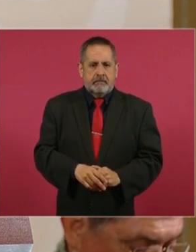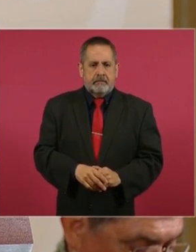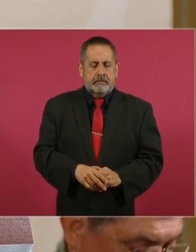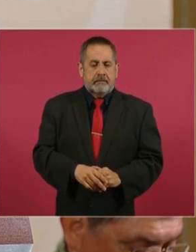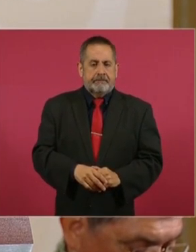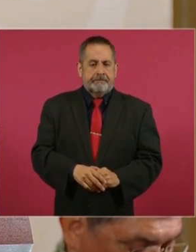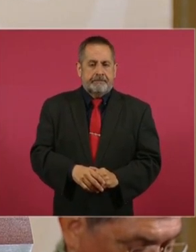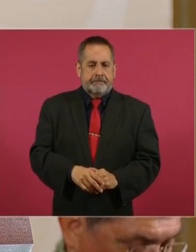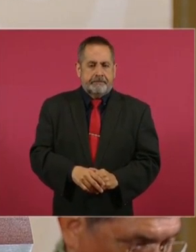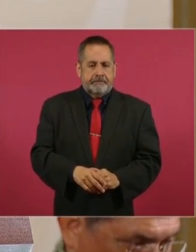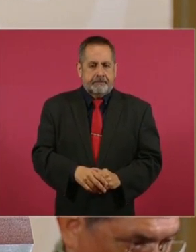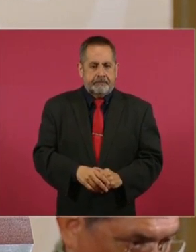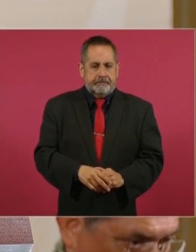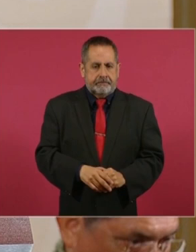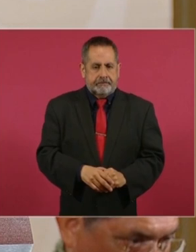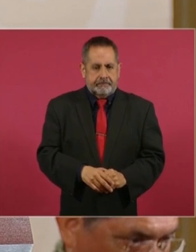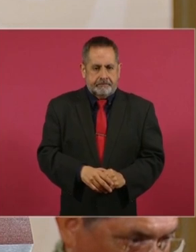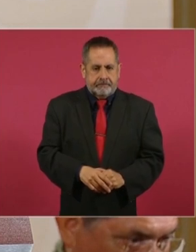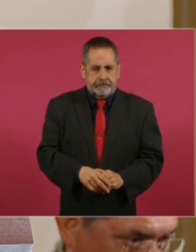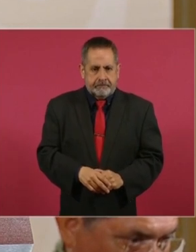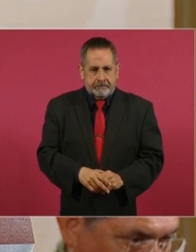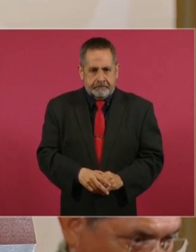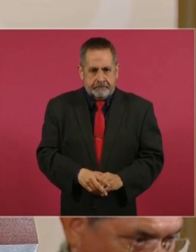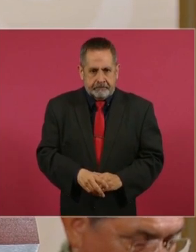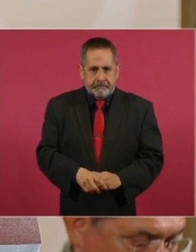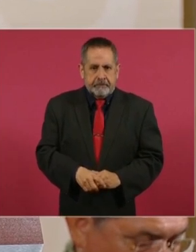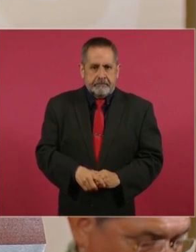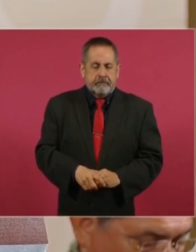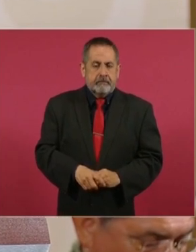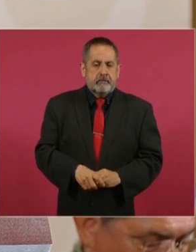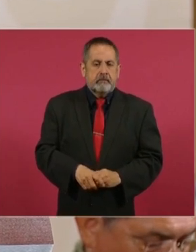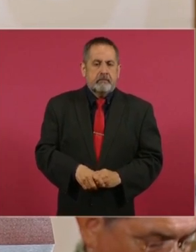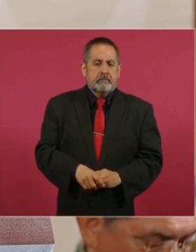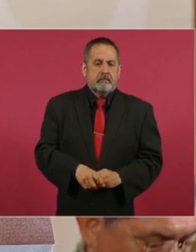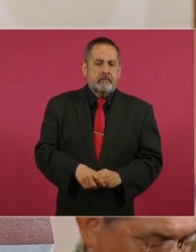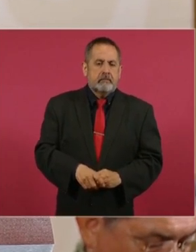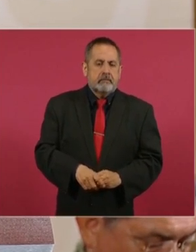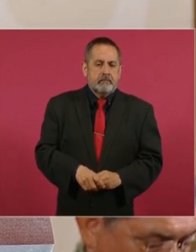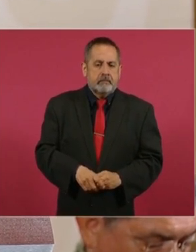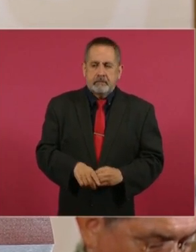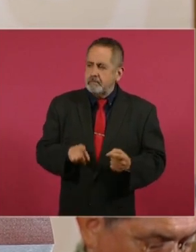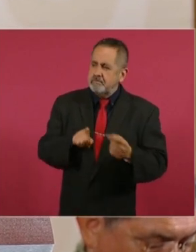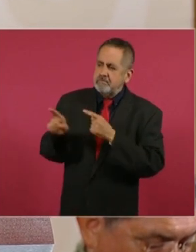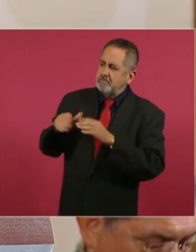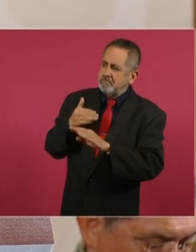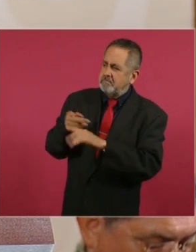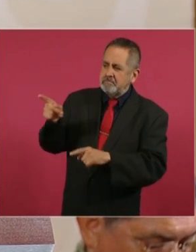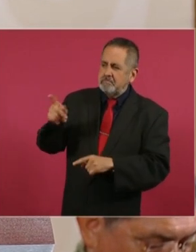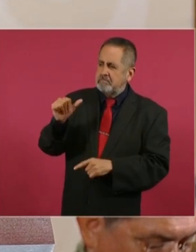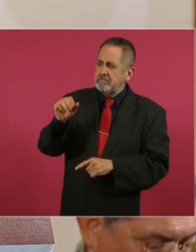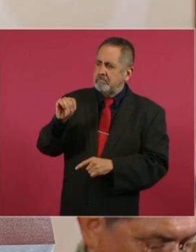cuestionándonos